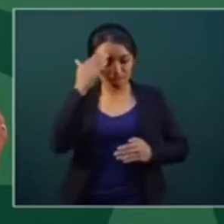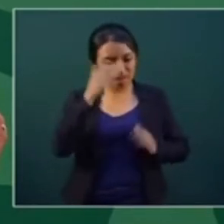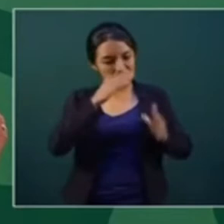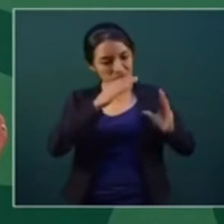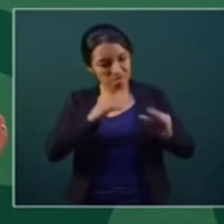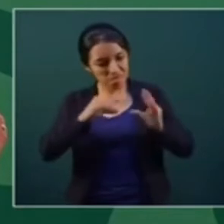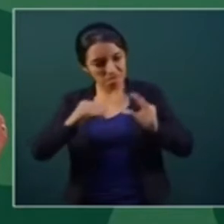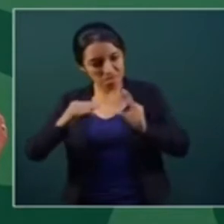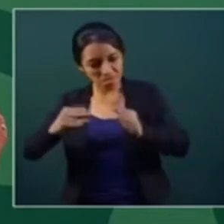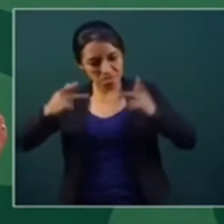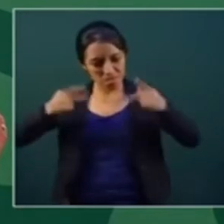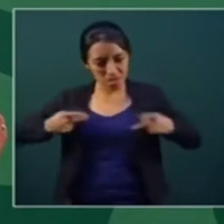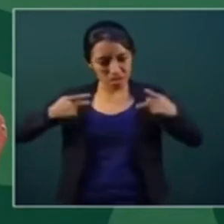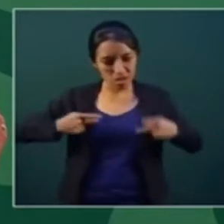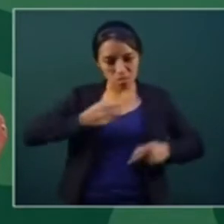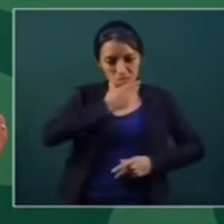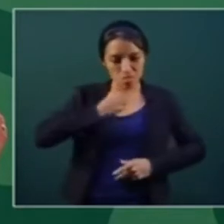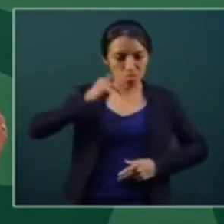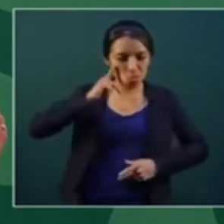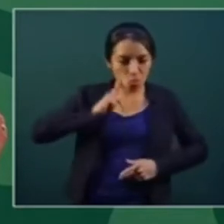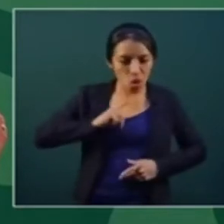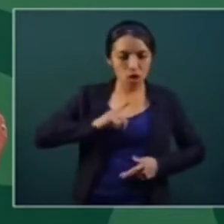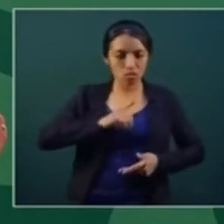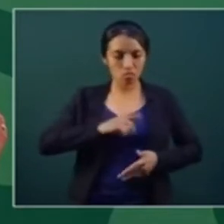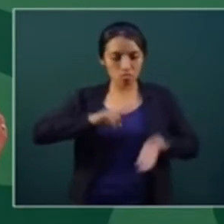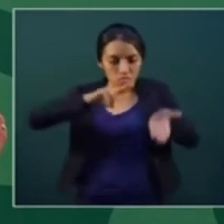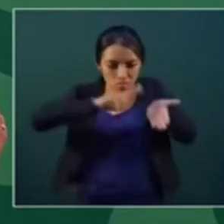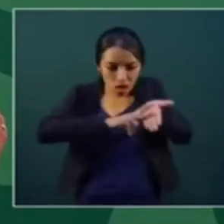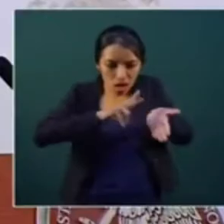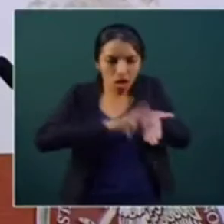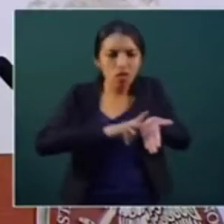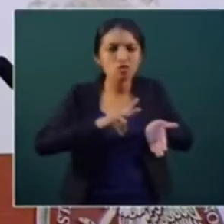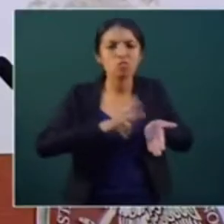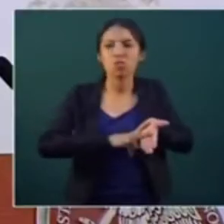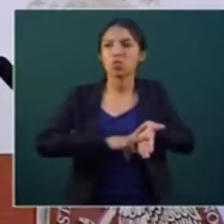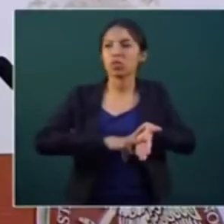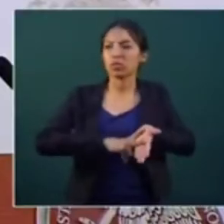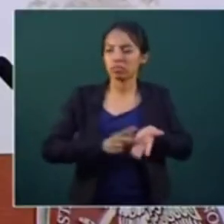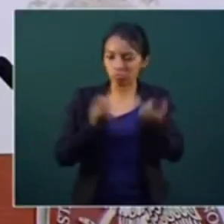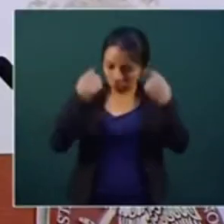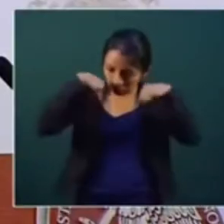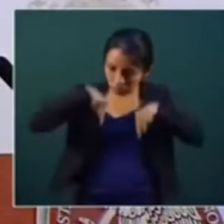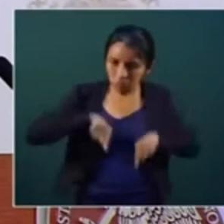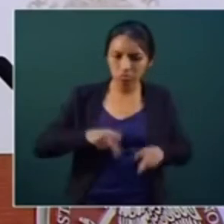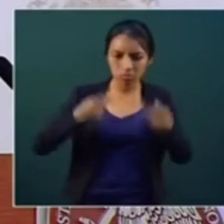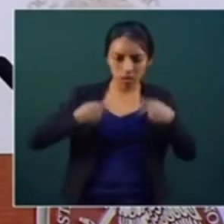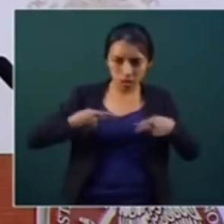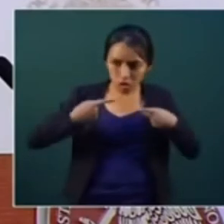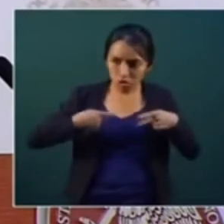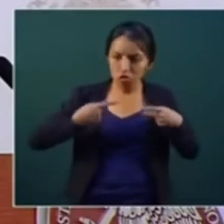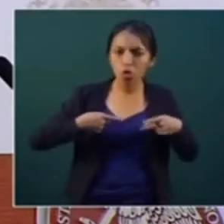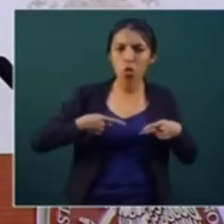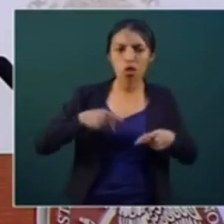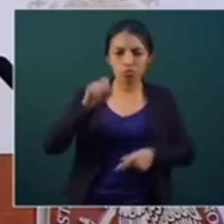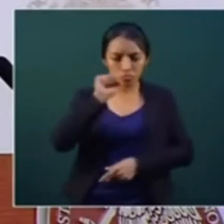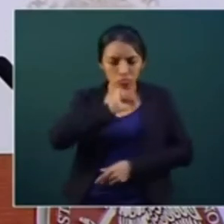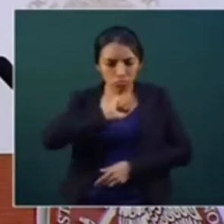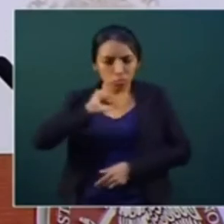valores, con principios, personal que tiene una ética profesional,